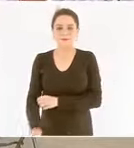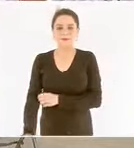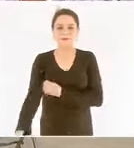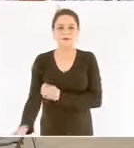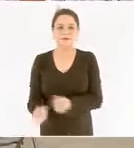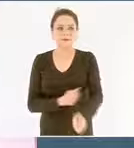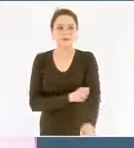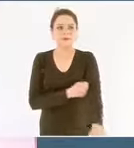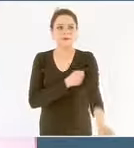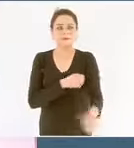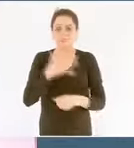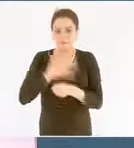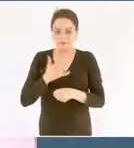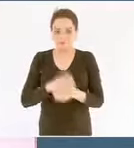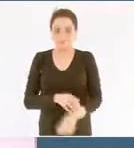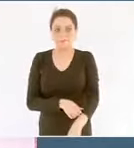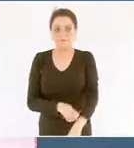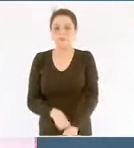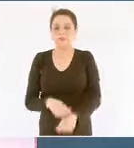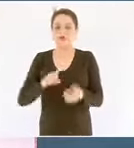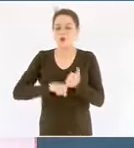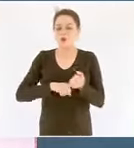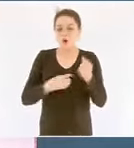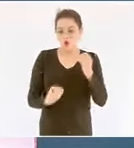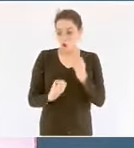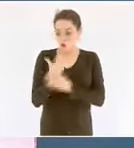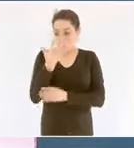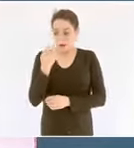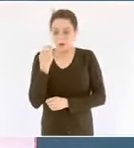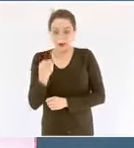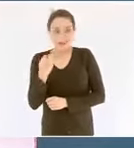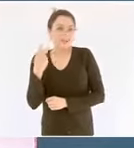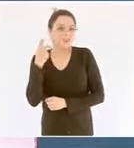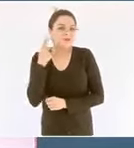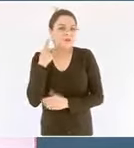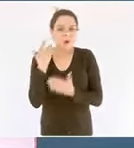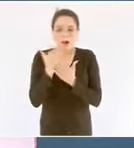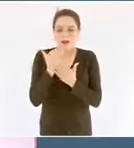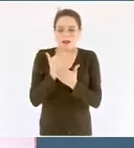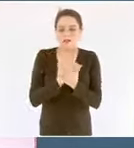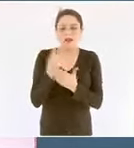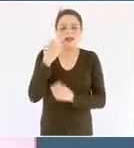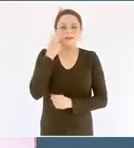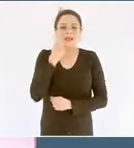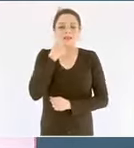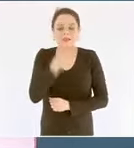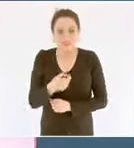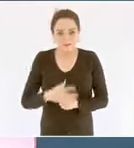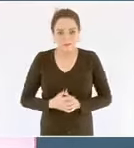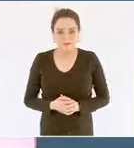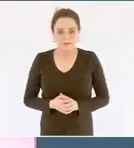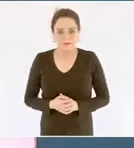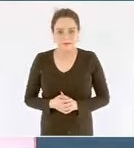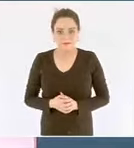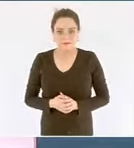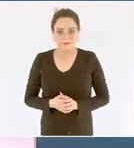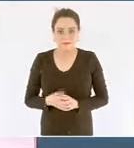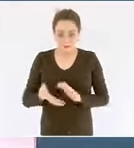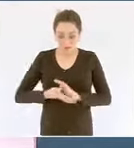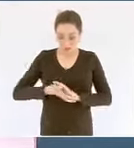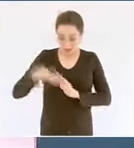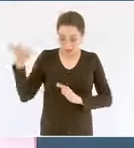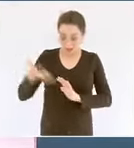esta nueva política significa no extraer más petróleo